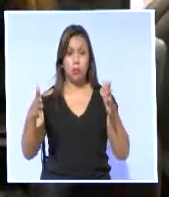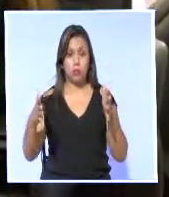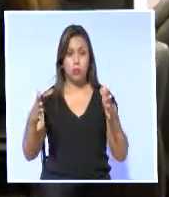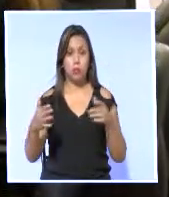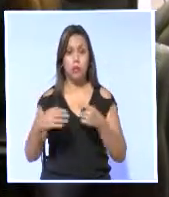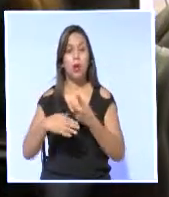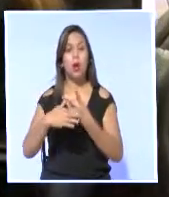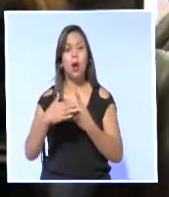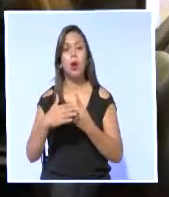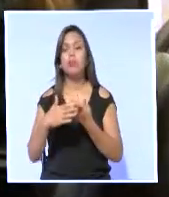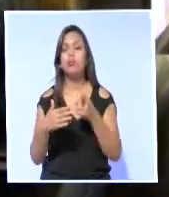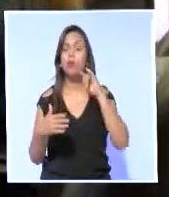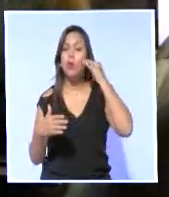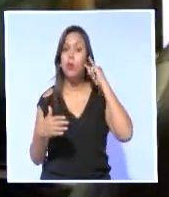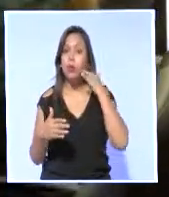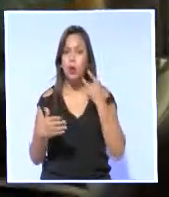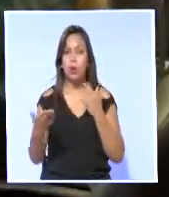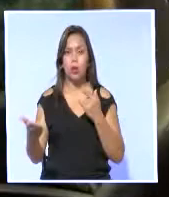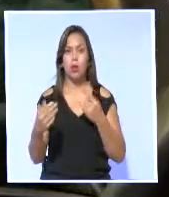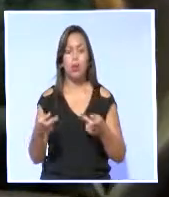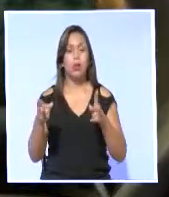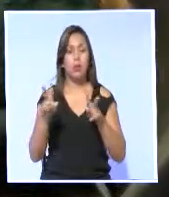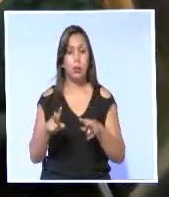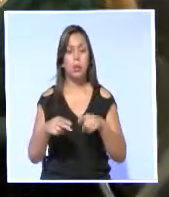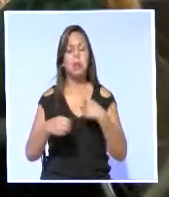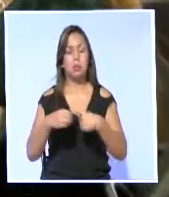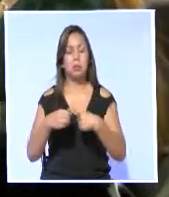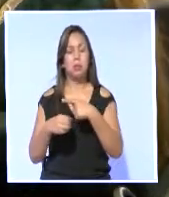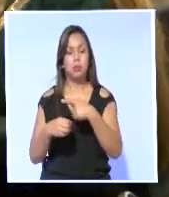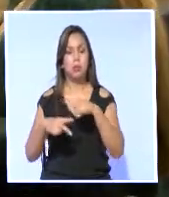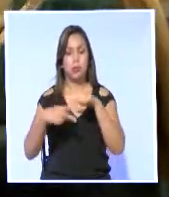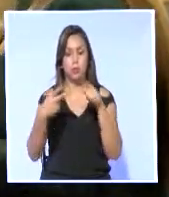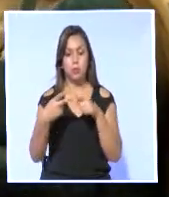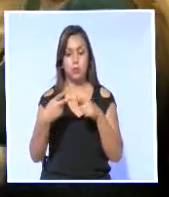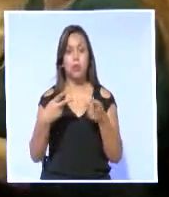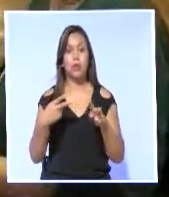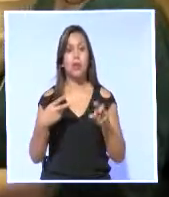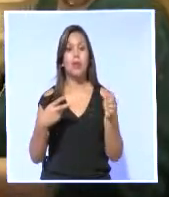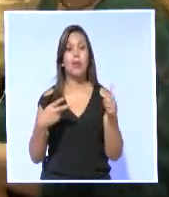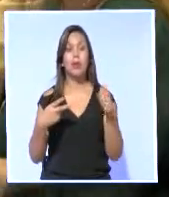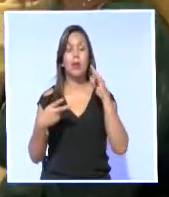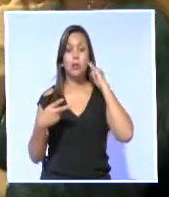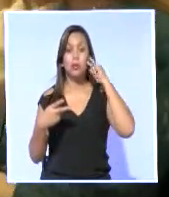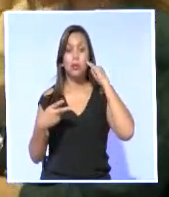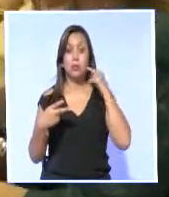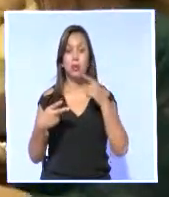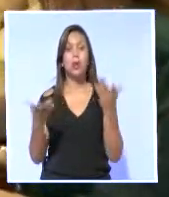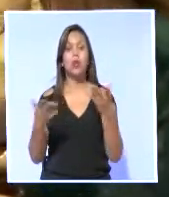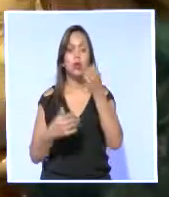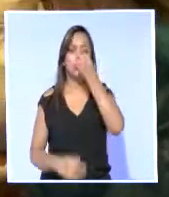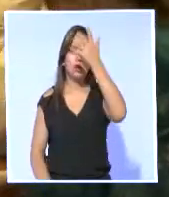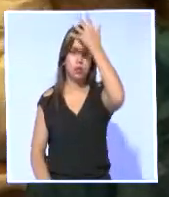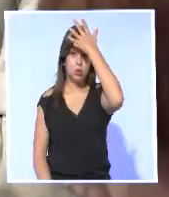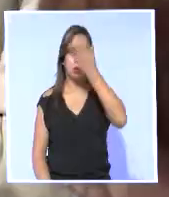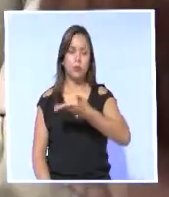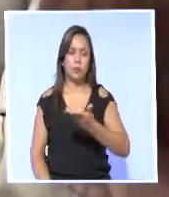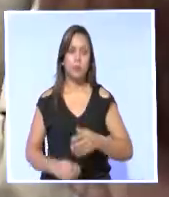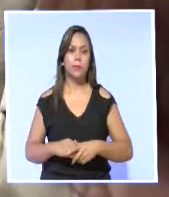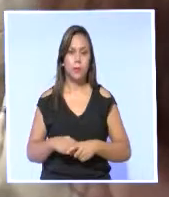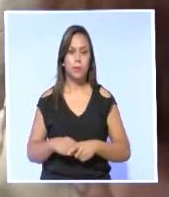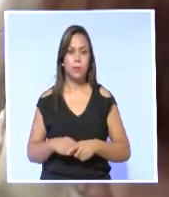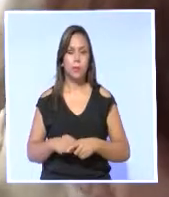a un niño del colegio La Condamine, también de Quito, y el otro caso contra 10 niños, esta vez en Santo Domingo de Los Áchilas.